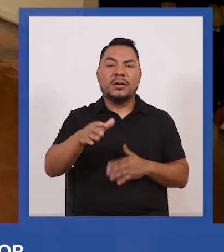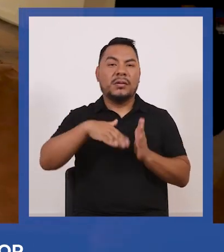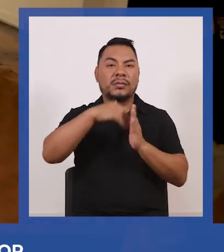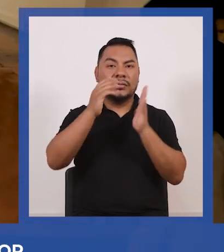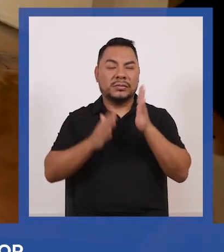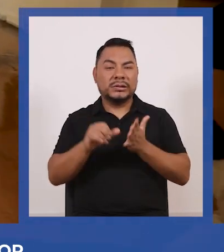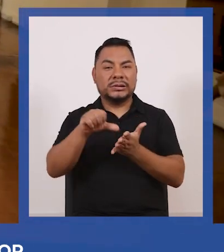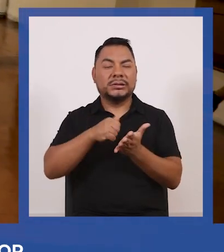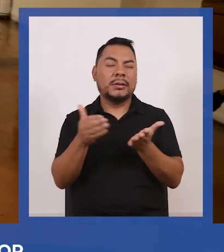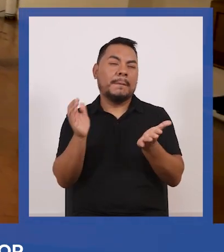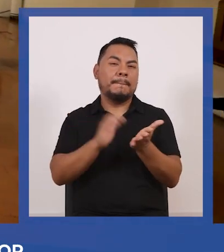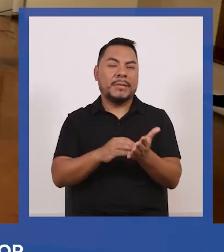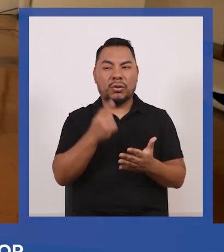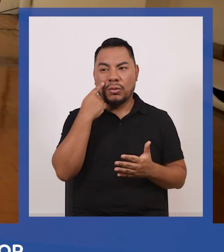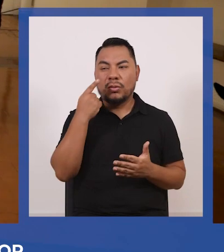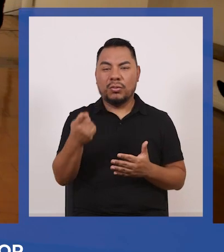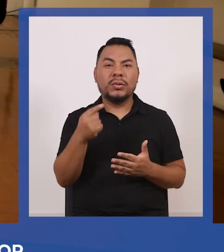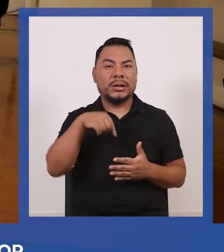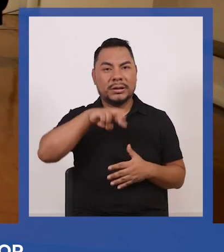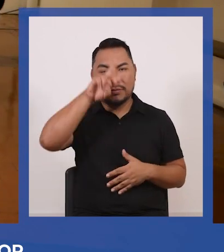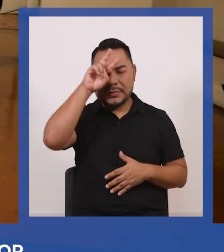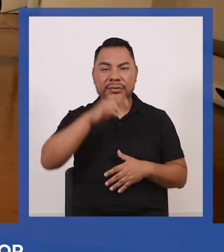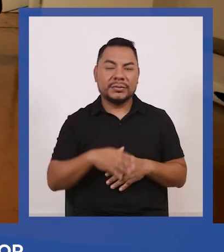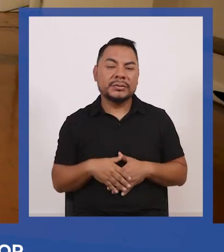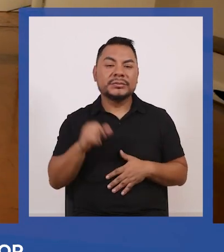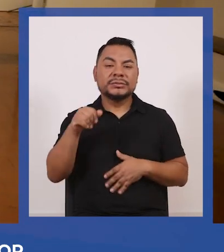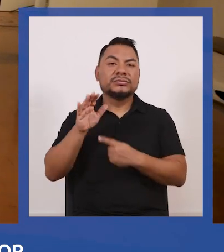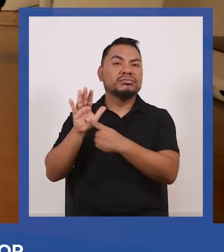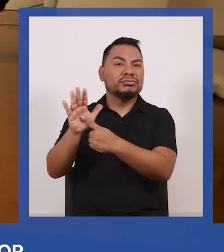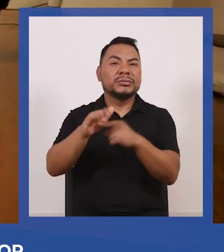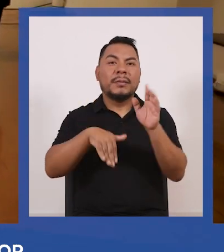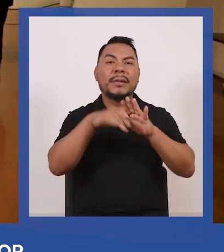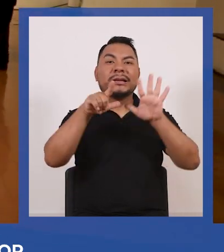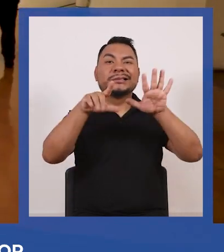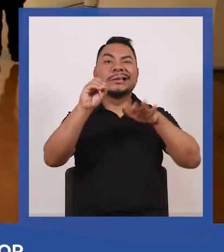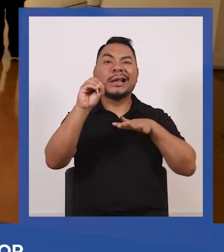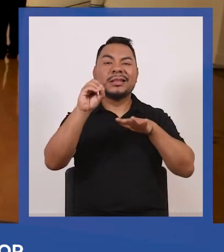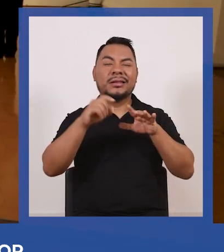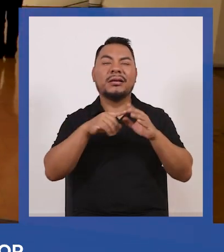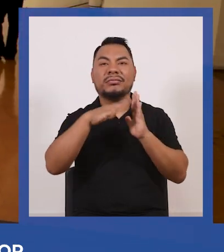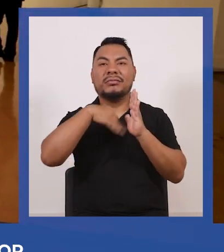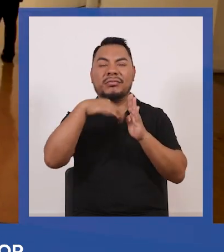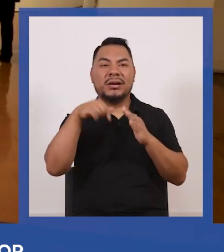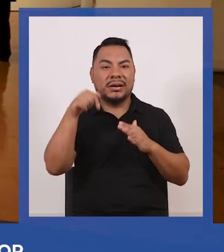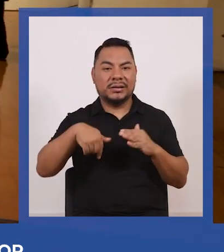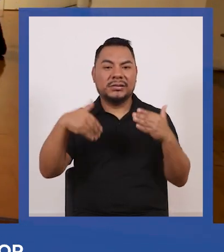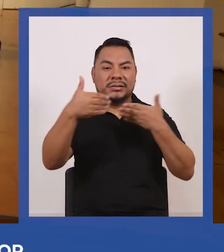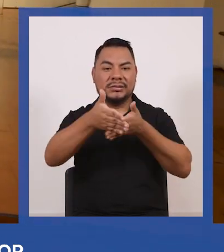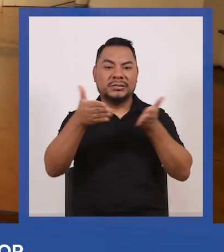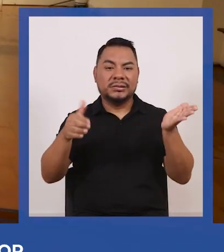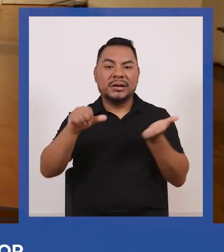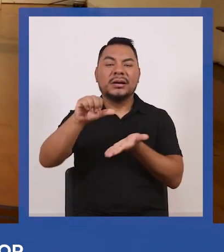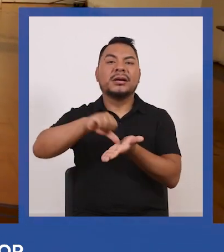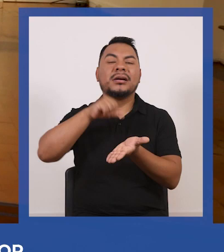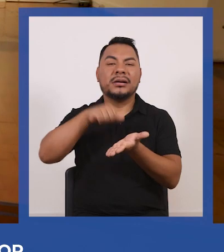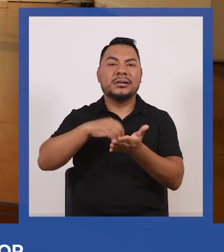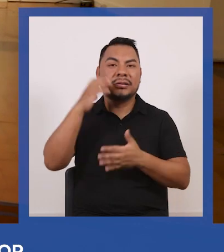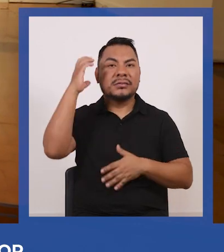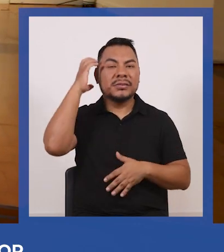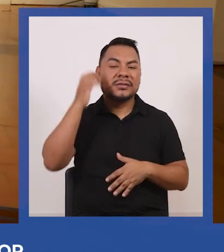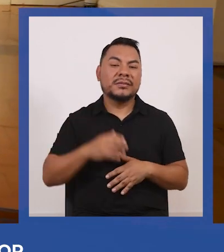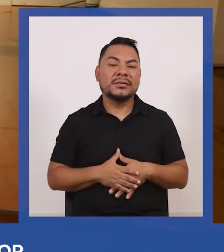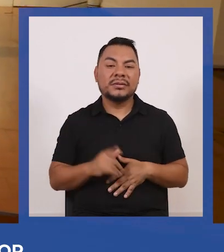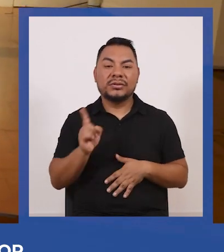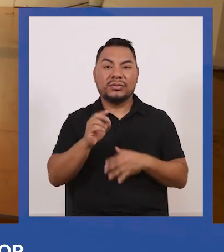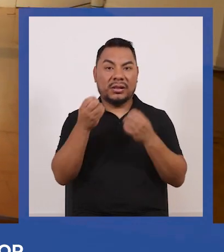los pintores y artistas más notables de nuestra república que está exponiendo más de 70 cuadros aquí en el Palacio de las Artes de Miraflores